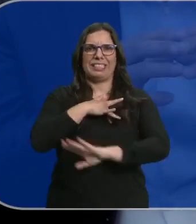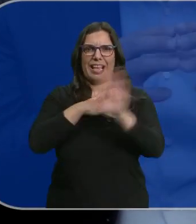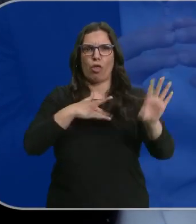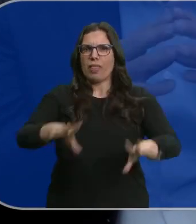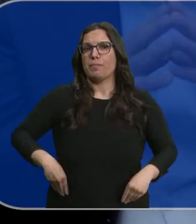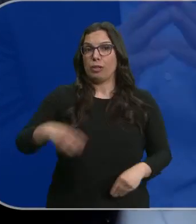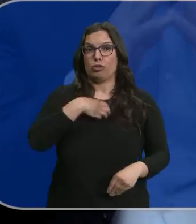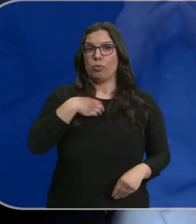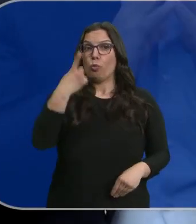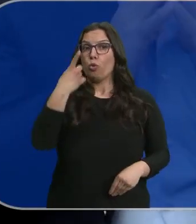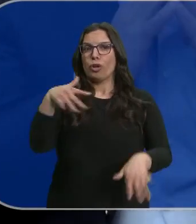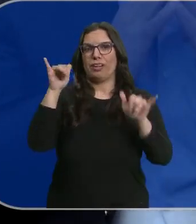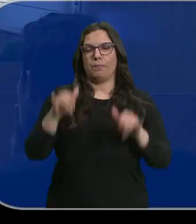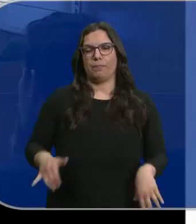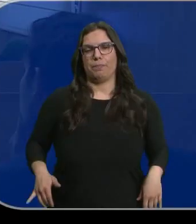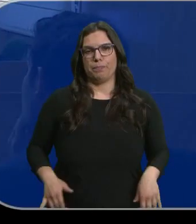es inasumible.